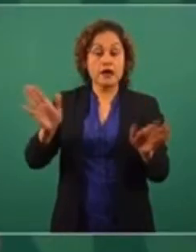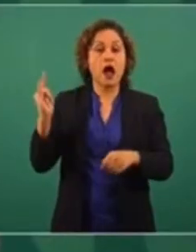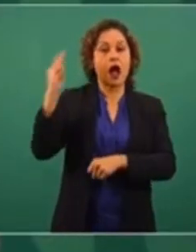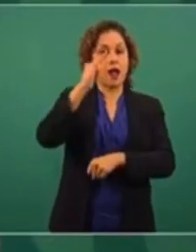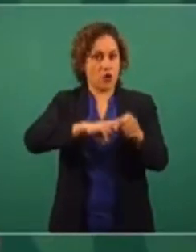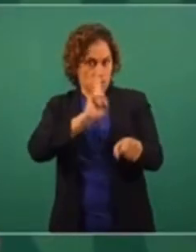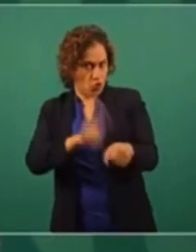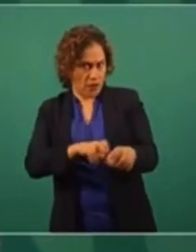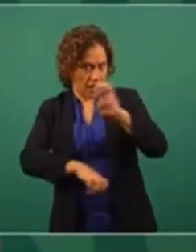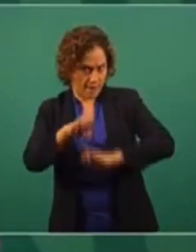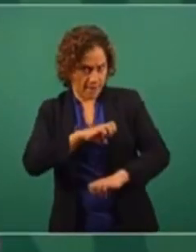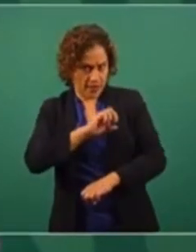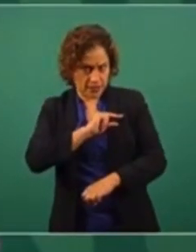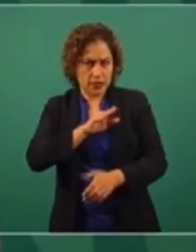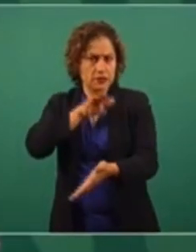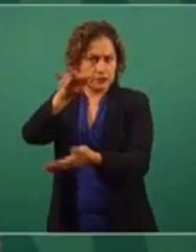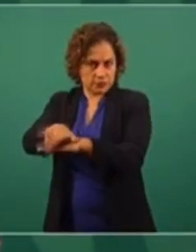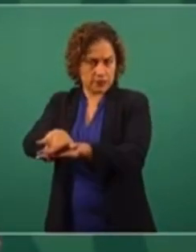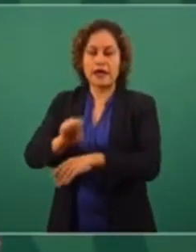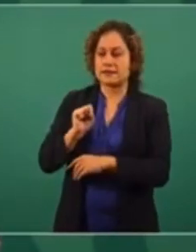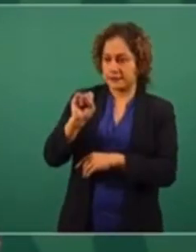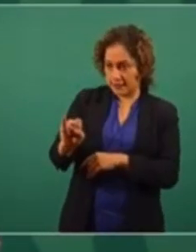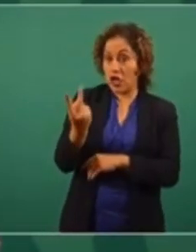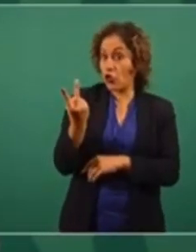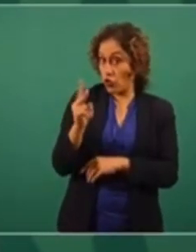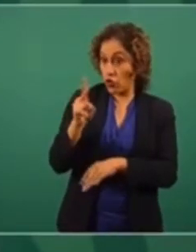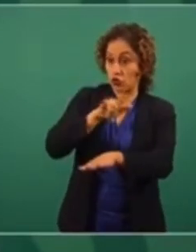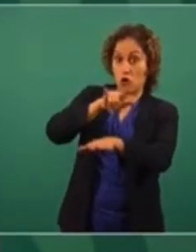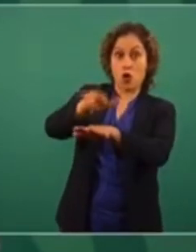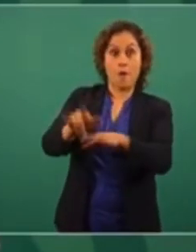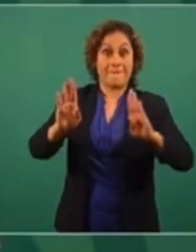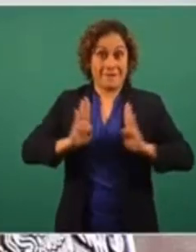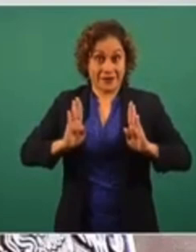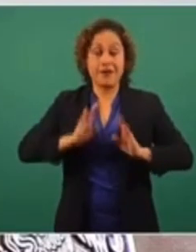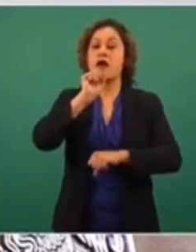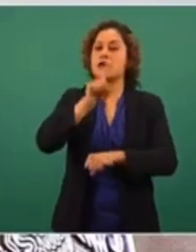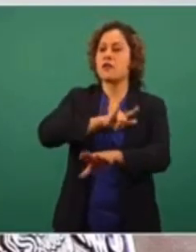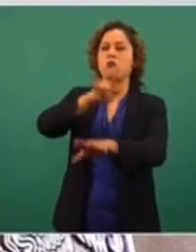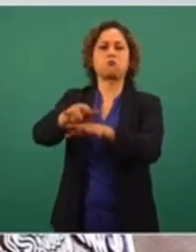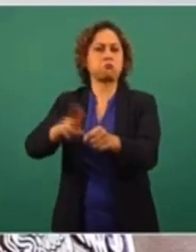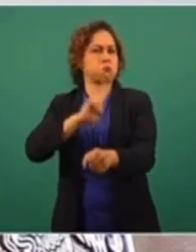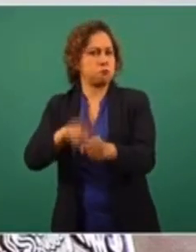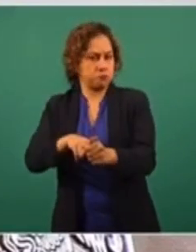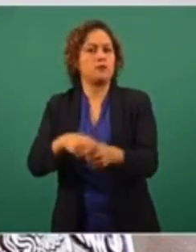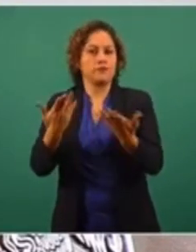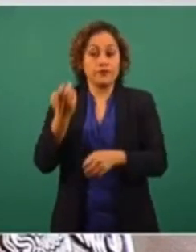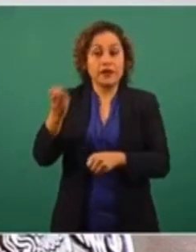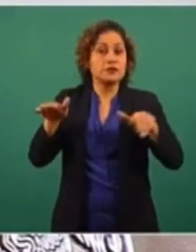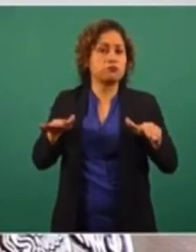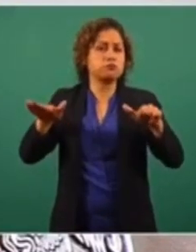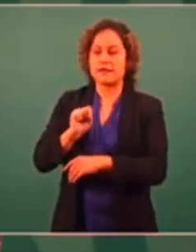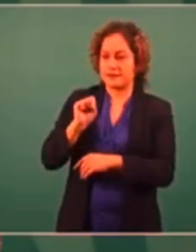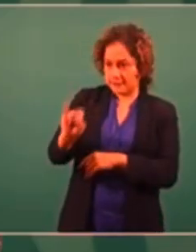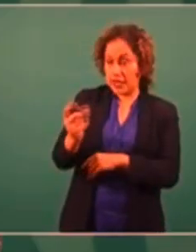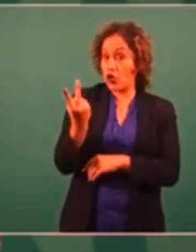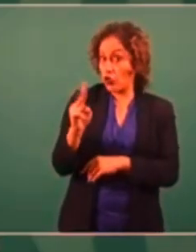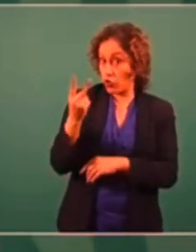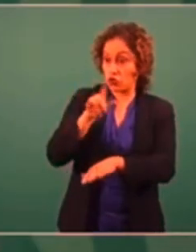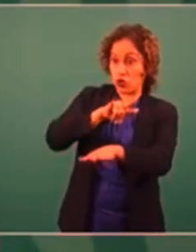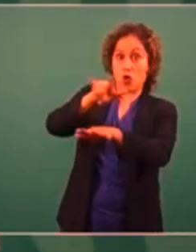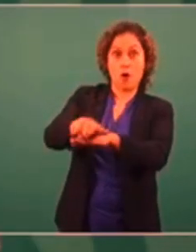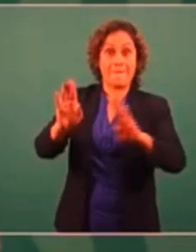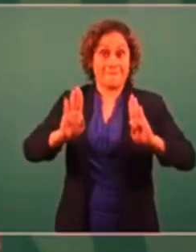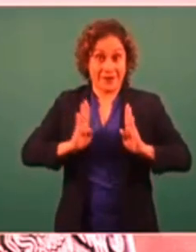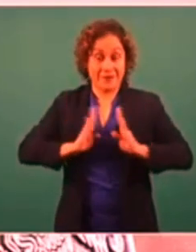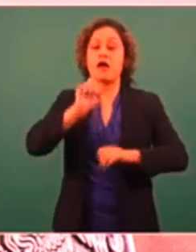Es un aeropuerto militar y civil, es el aeropuerto más importante que se esté construyendo en el mundo. Es